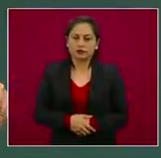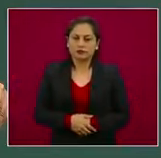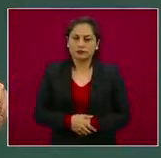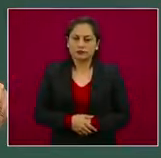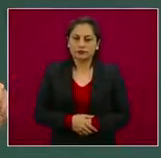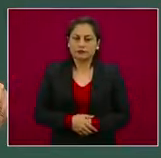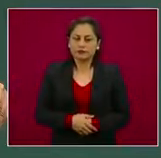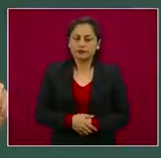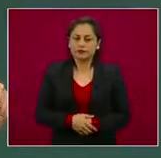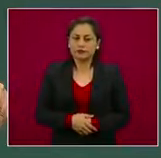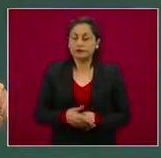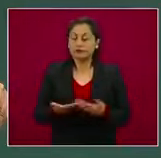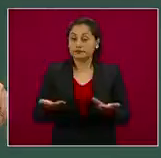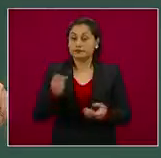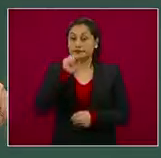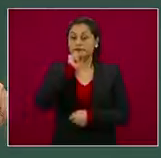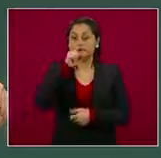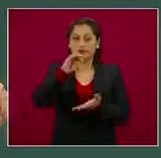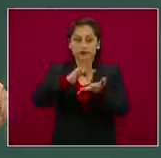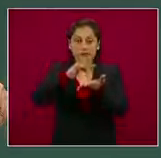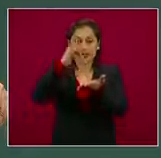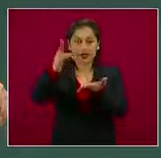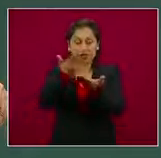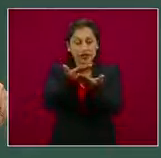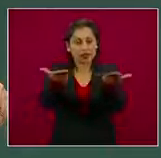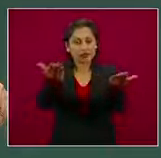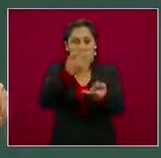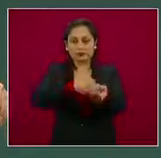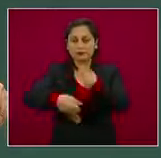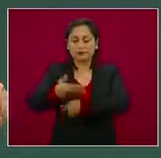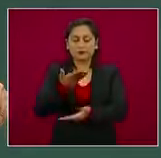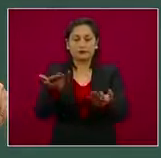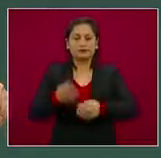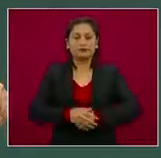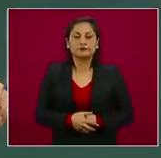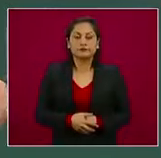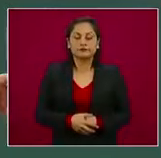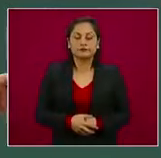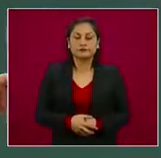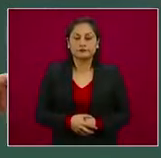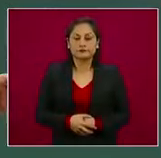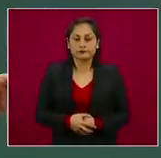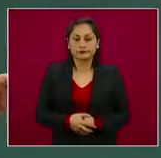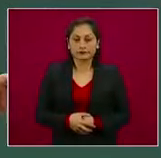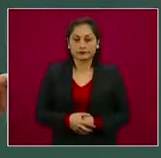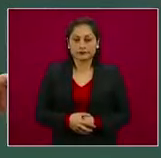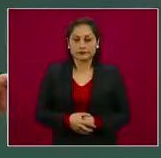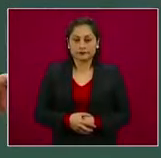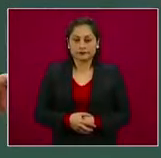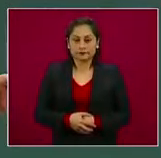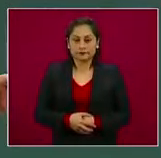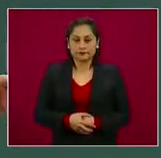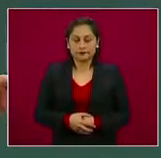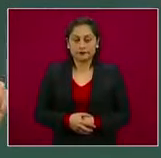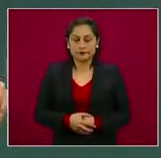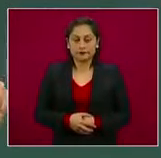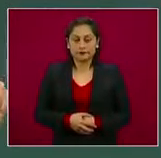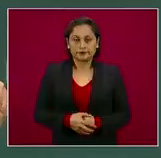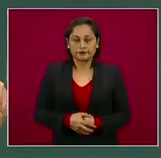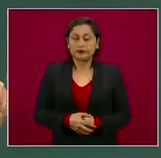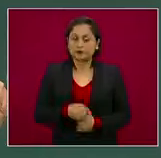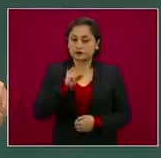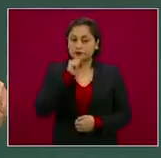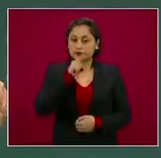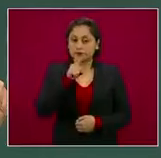todo agradecerles a ustedes y ofrecerles